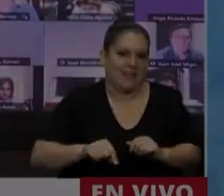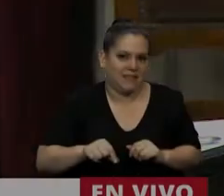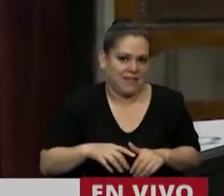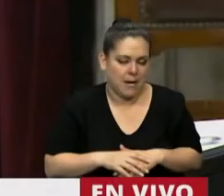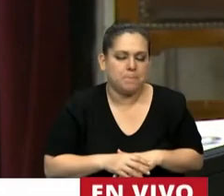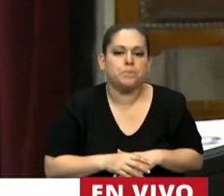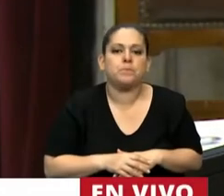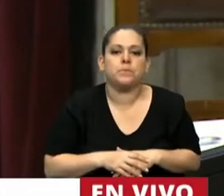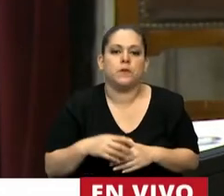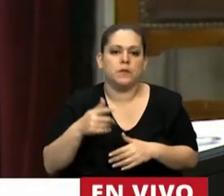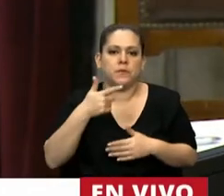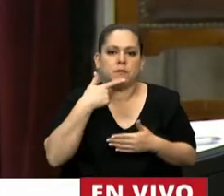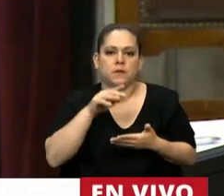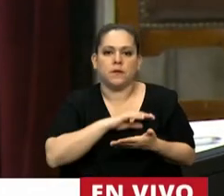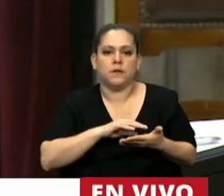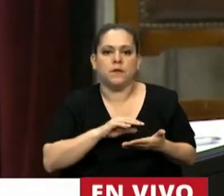¿Qué tal, Mazapac?